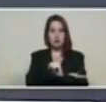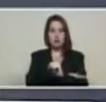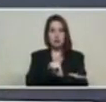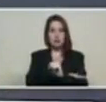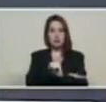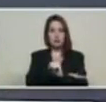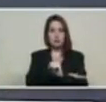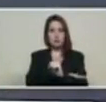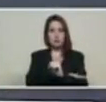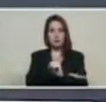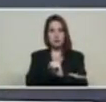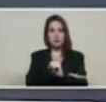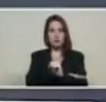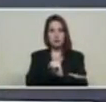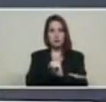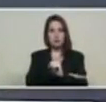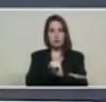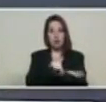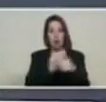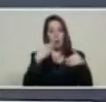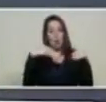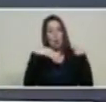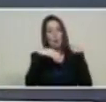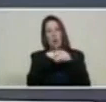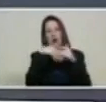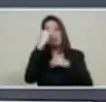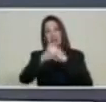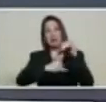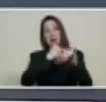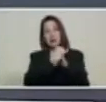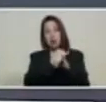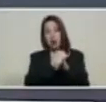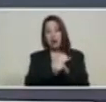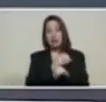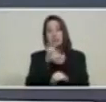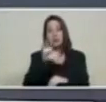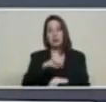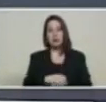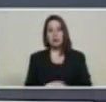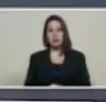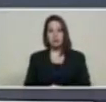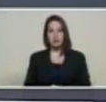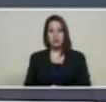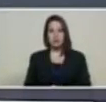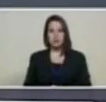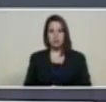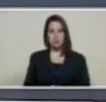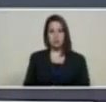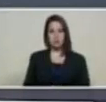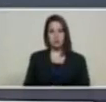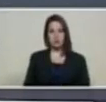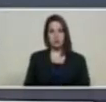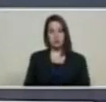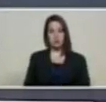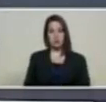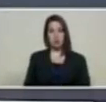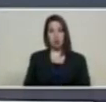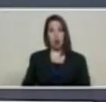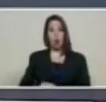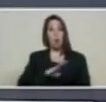las reservas internacionales de las país. A través del petro,